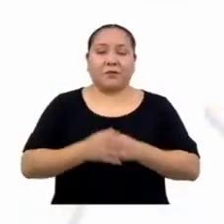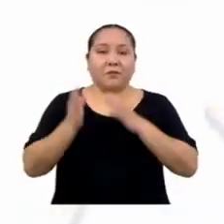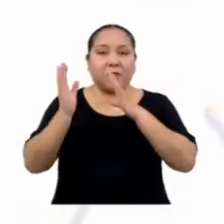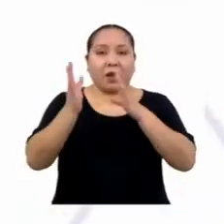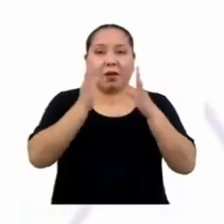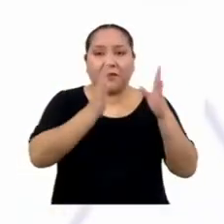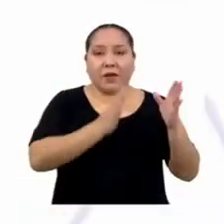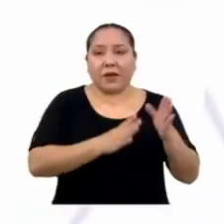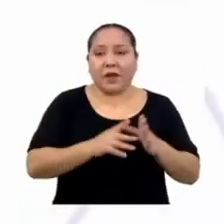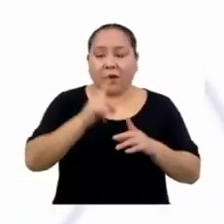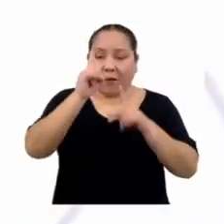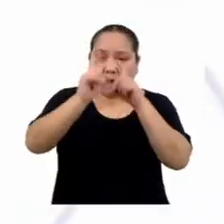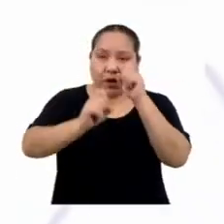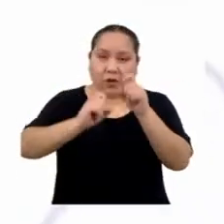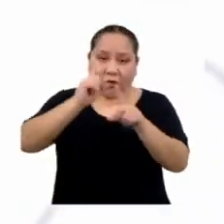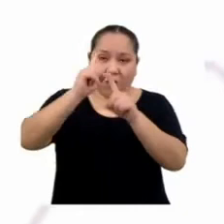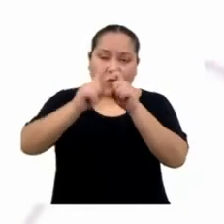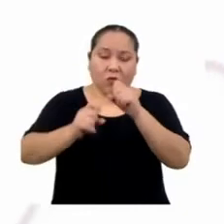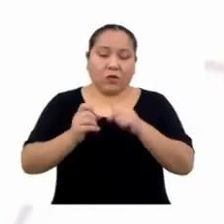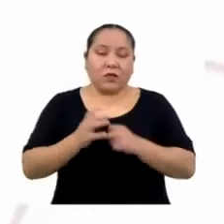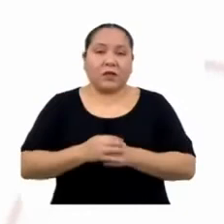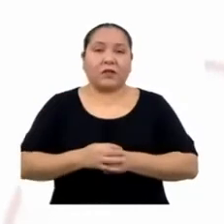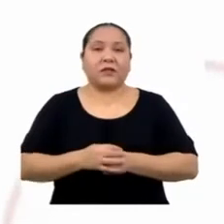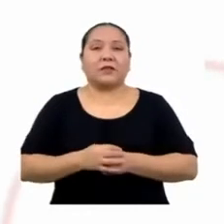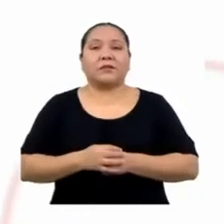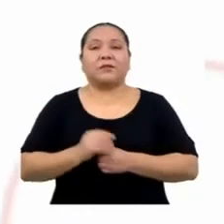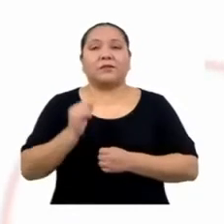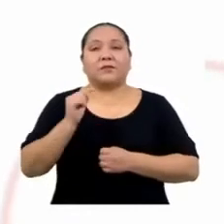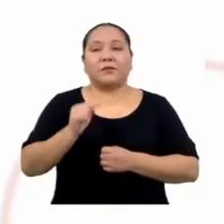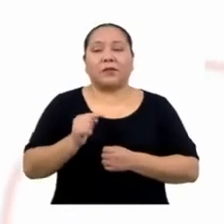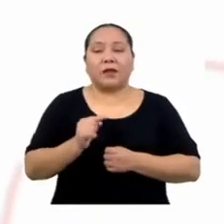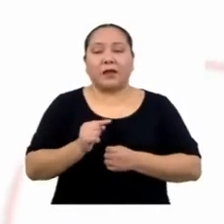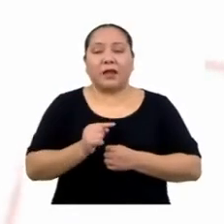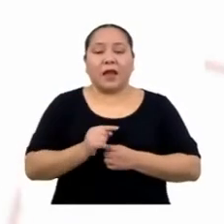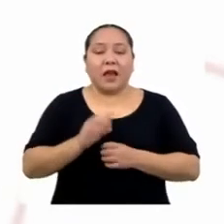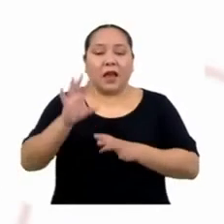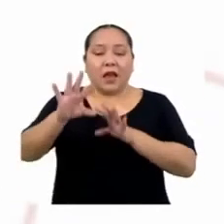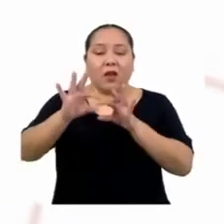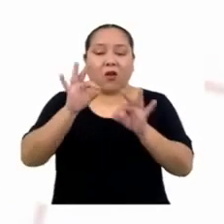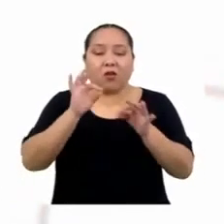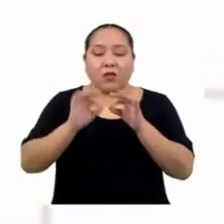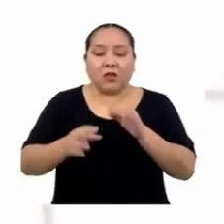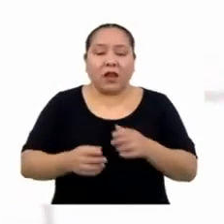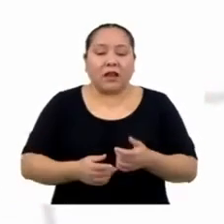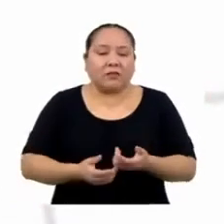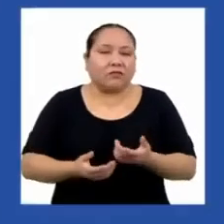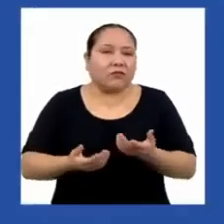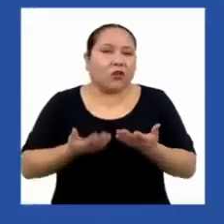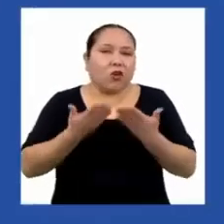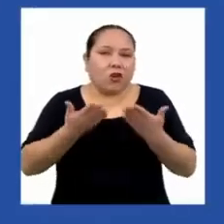elaborar encuestas para recopilar datos sobre hábitos de vida saludable.